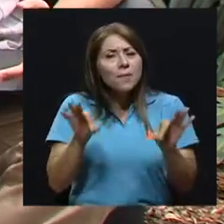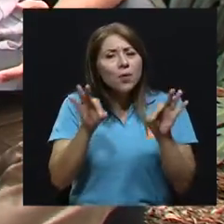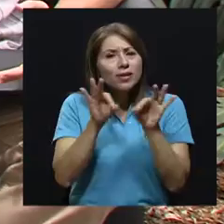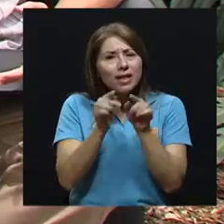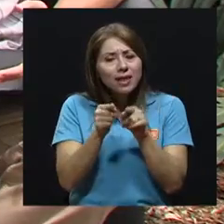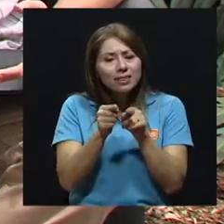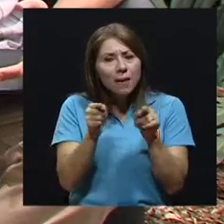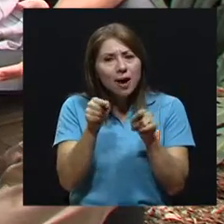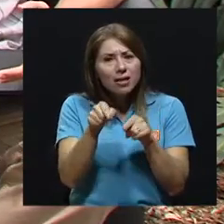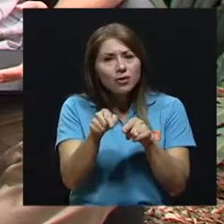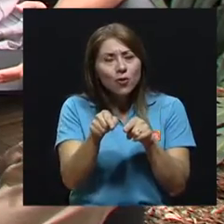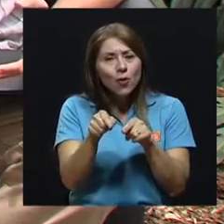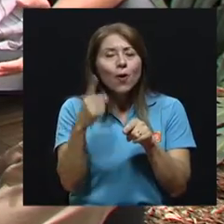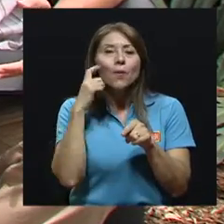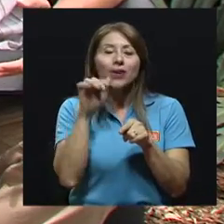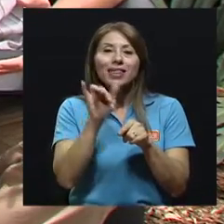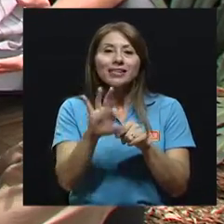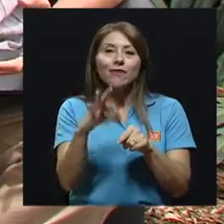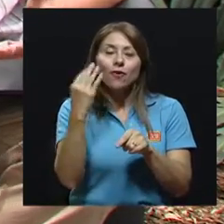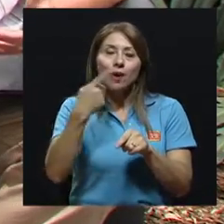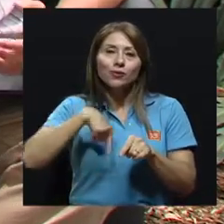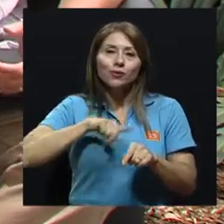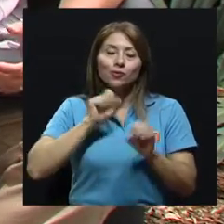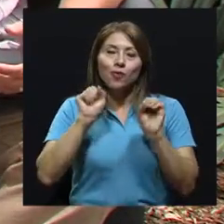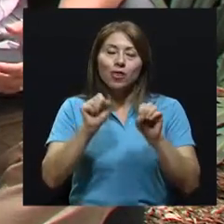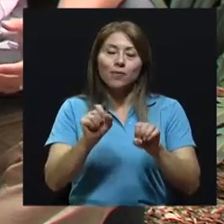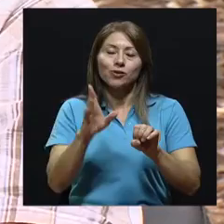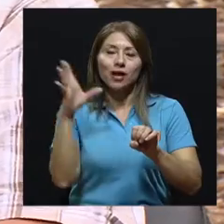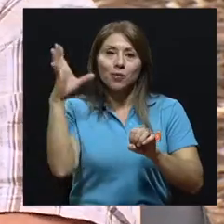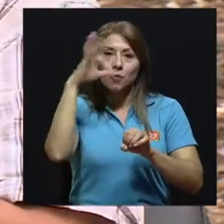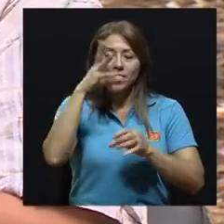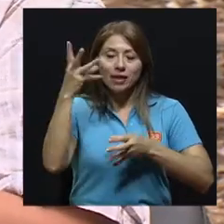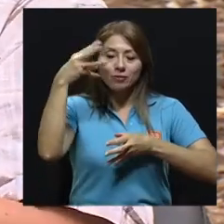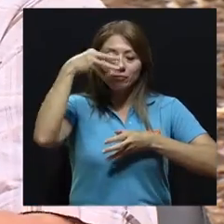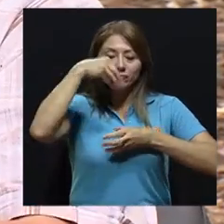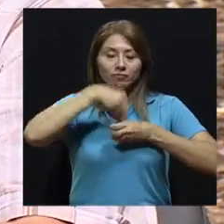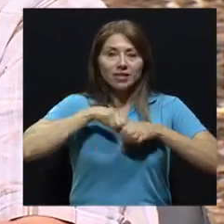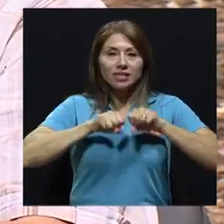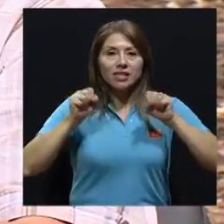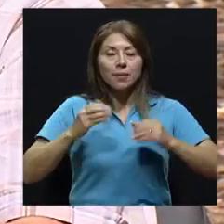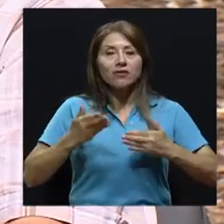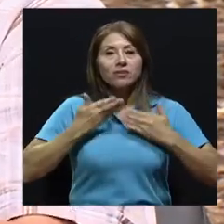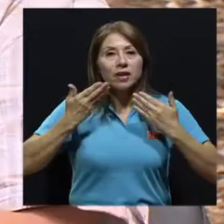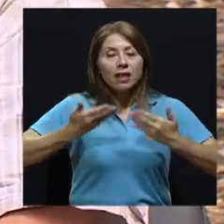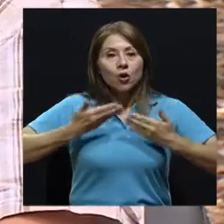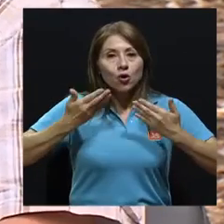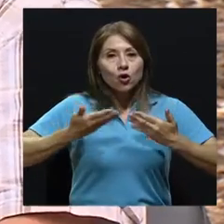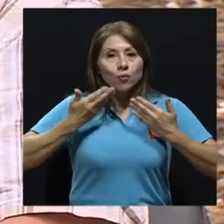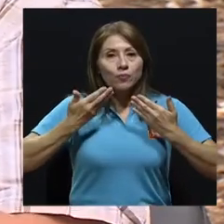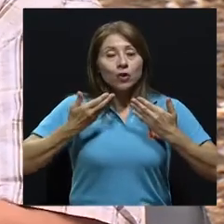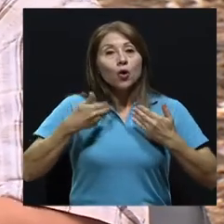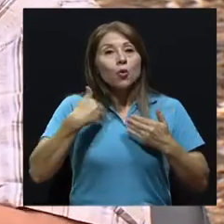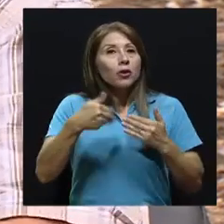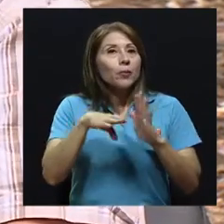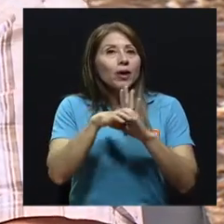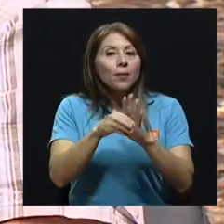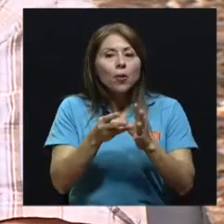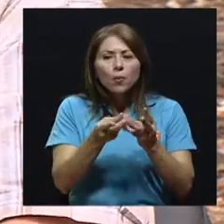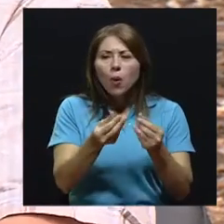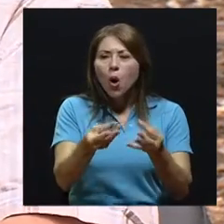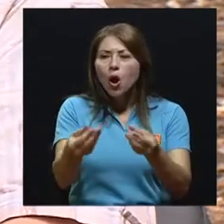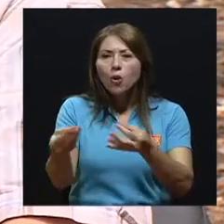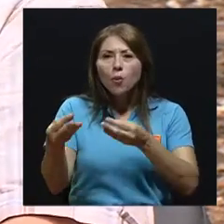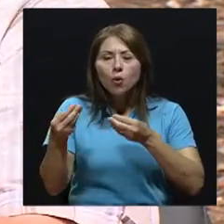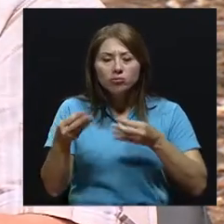tanto esas partículas van a penetrar en el sistema respiratorio. Las partículas muy gruesas, normalmente partículas de polvo